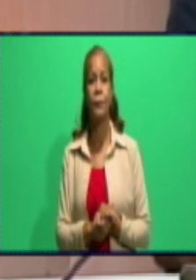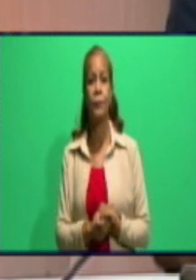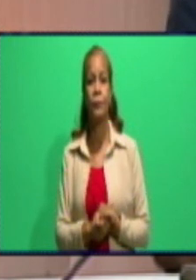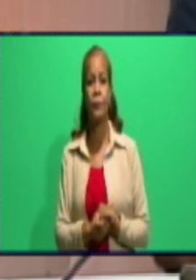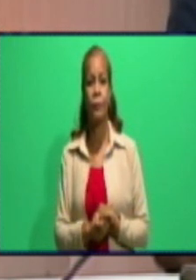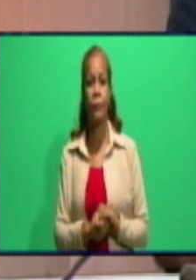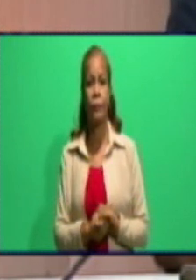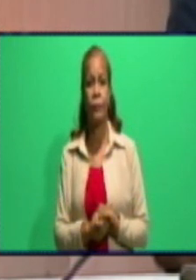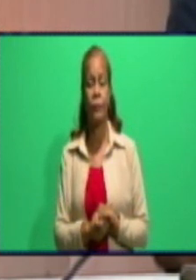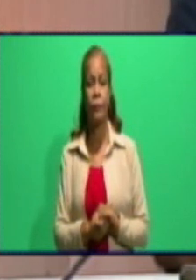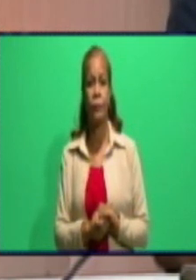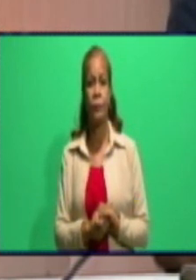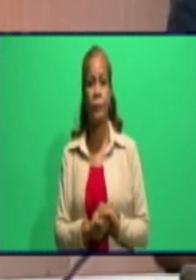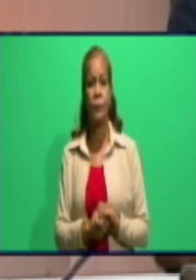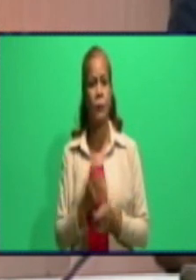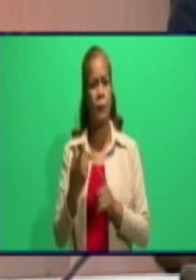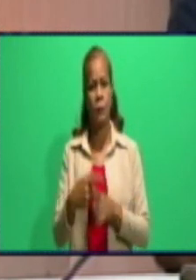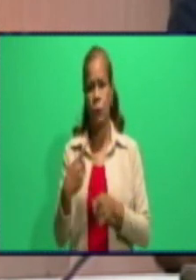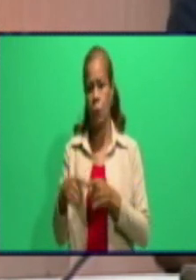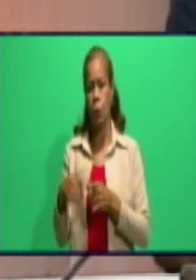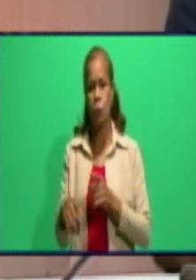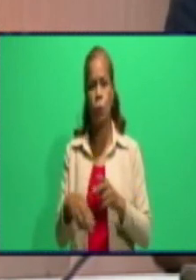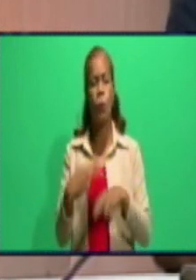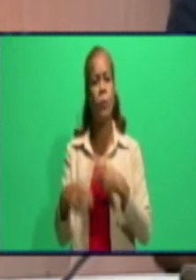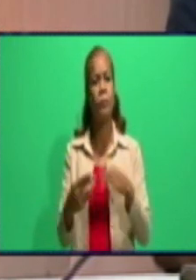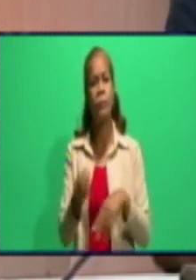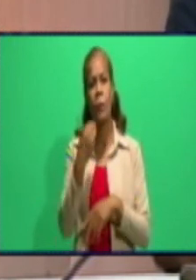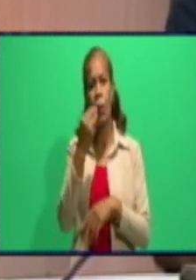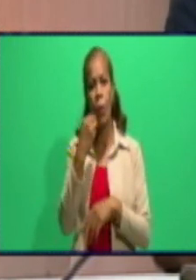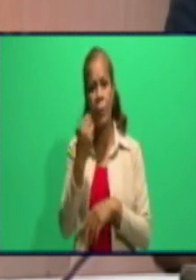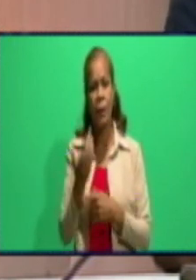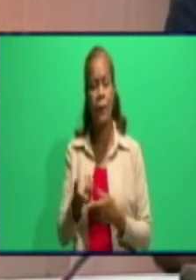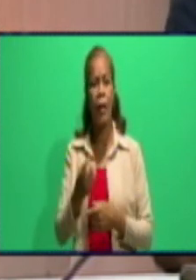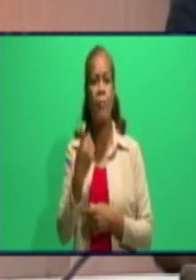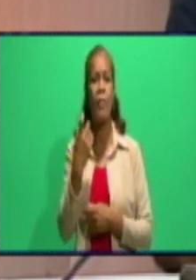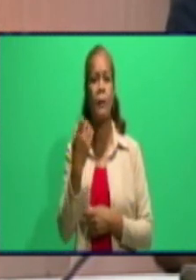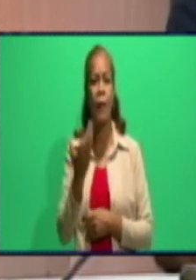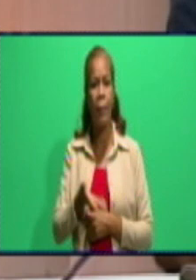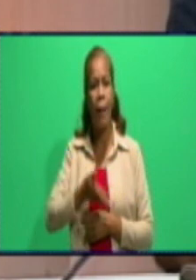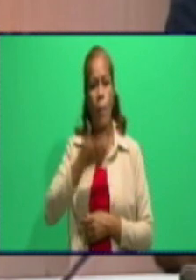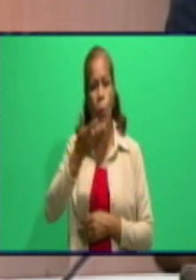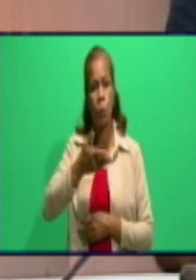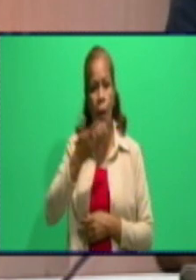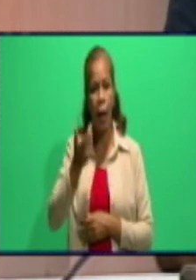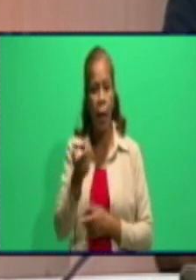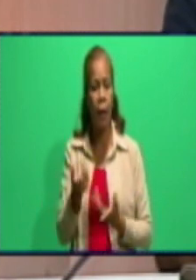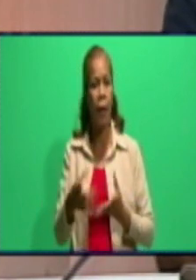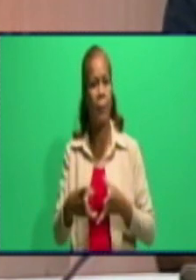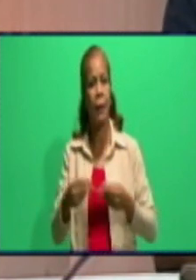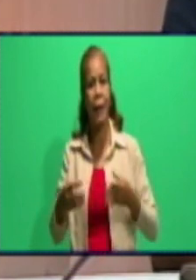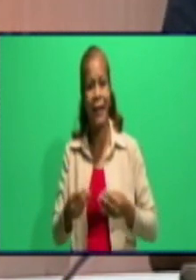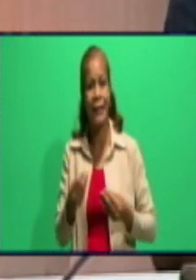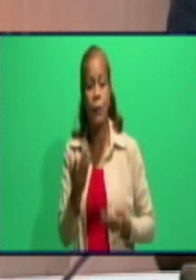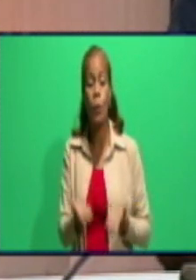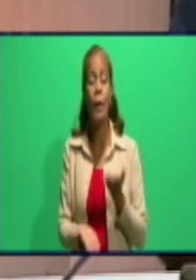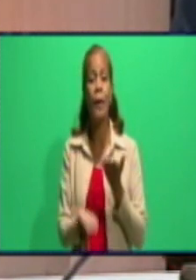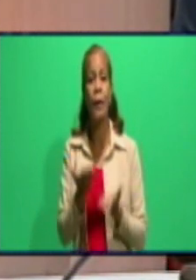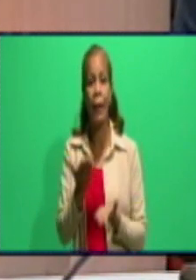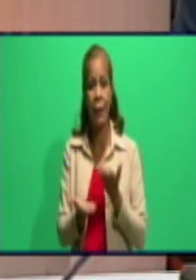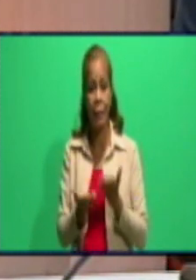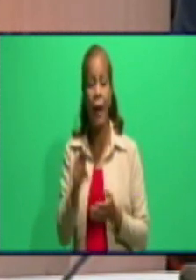con raciones de potaje allí de picadillo, que había diferencia de lo que debían dar.